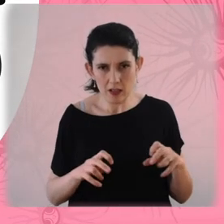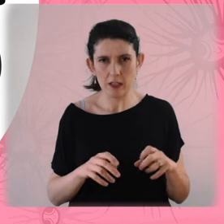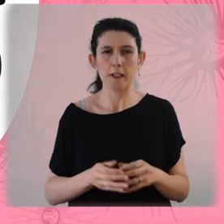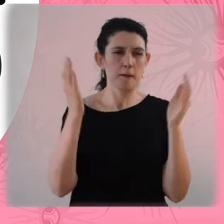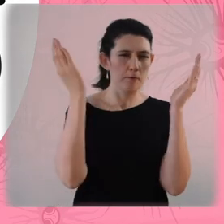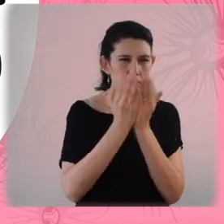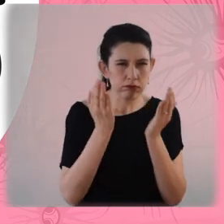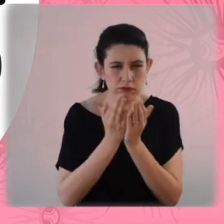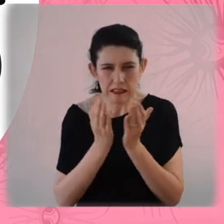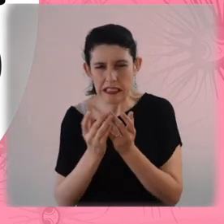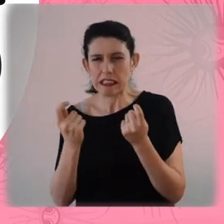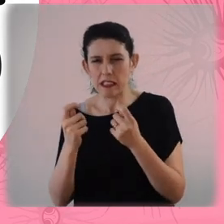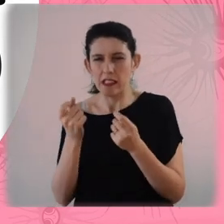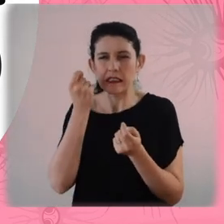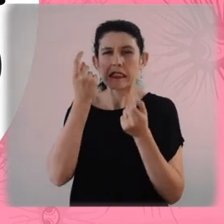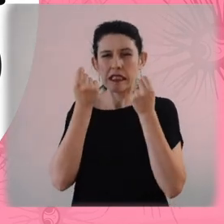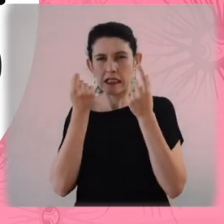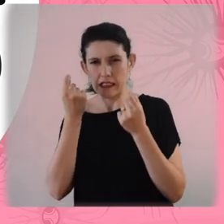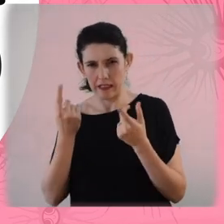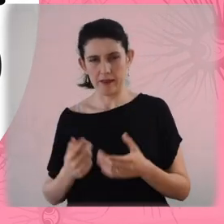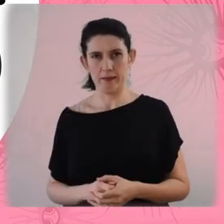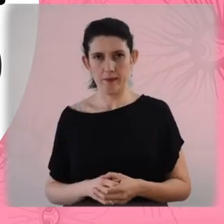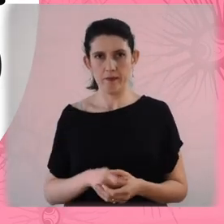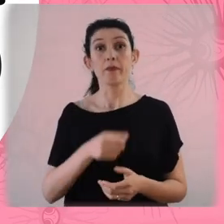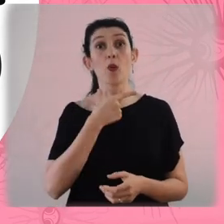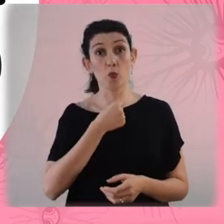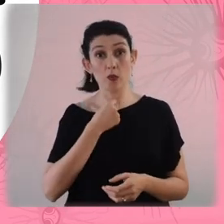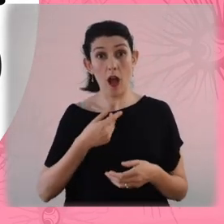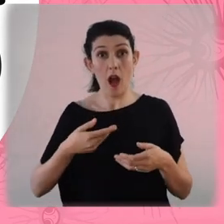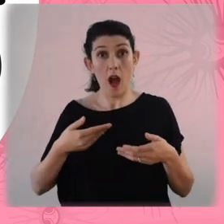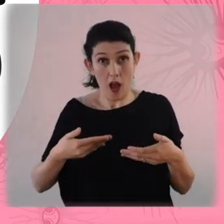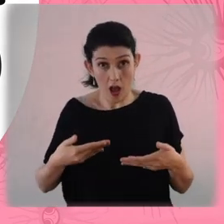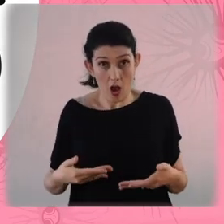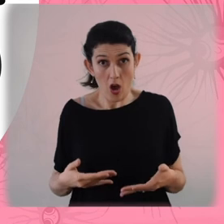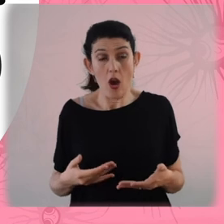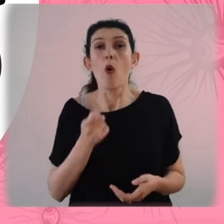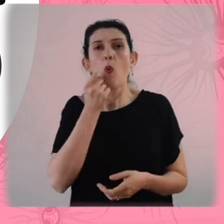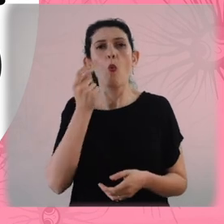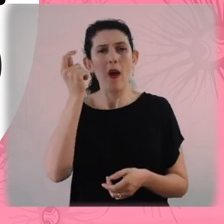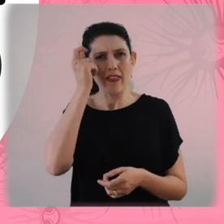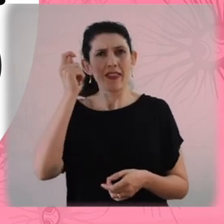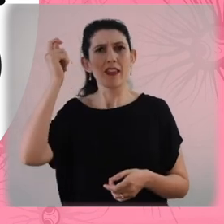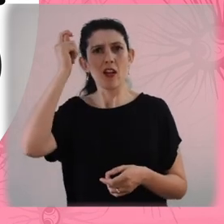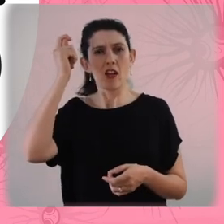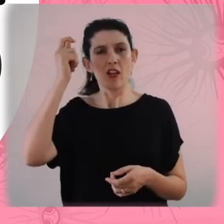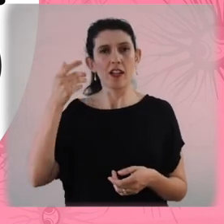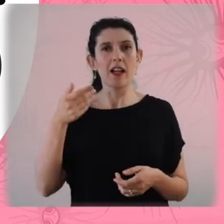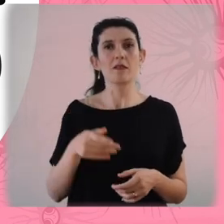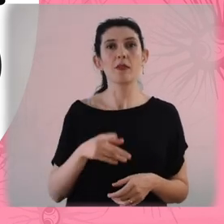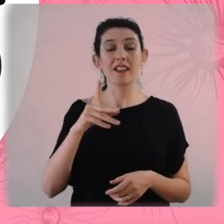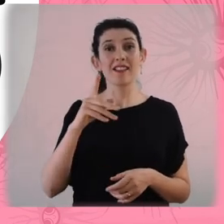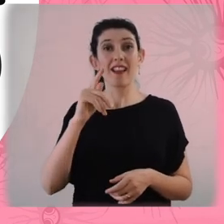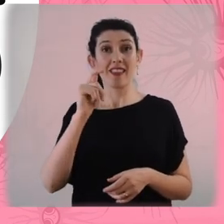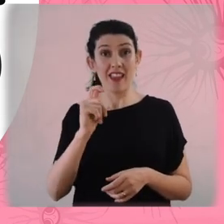por déficit atencional con hiperactividad? ¿Cómo experimentan en el mundo las personas con TDAH? ¿Por qué las personas con TDAH tienen mucho que